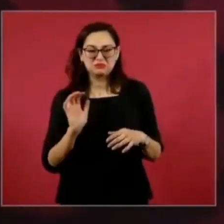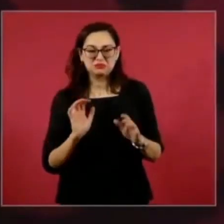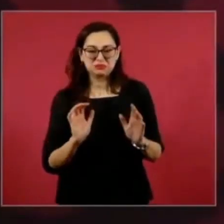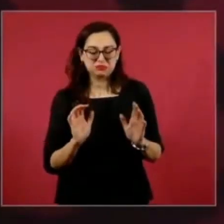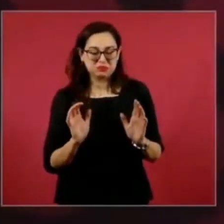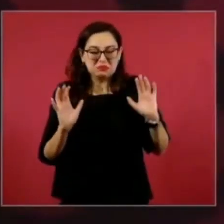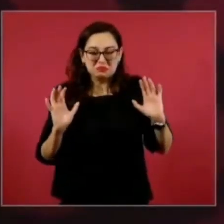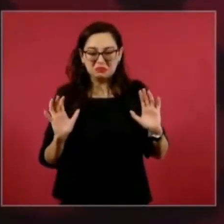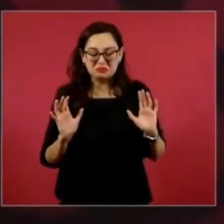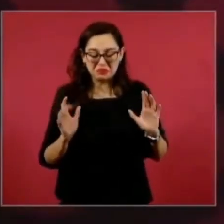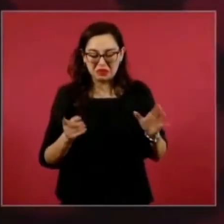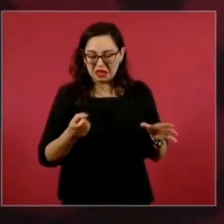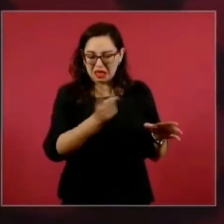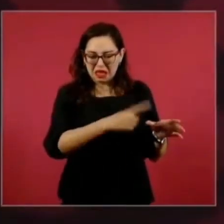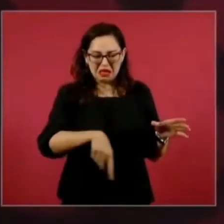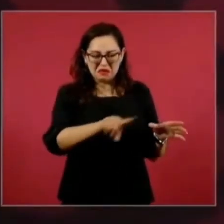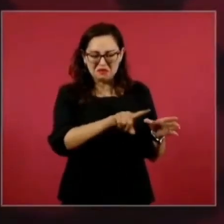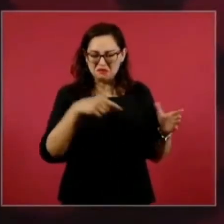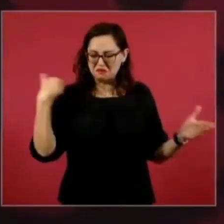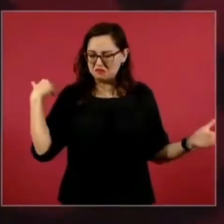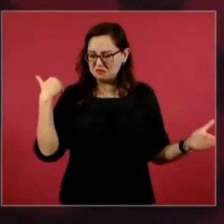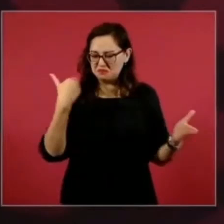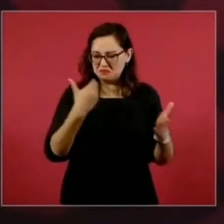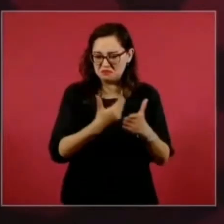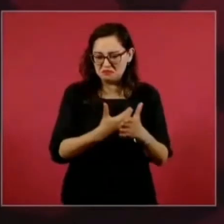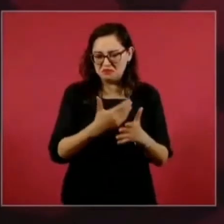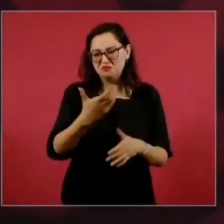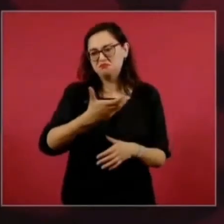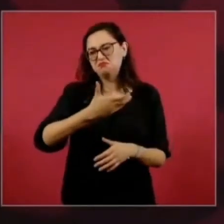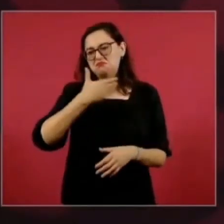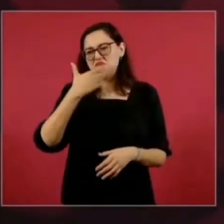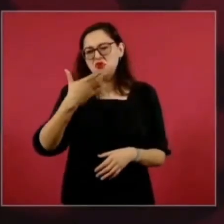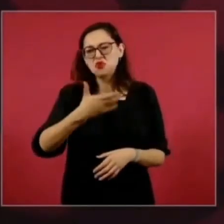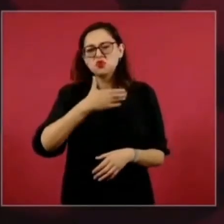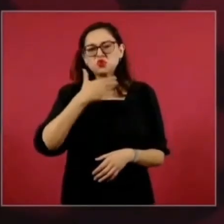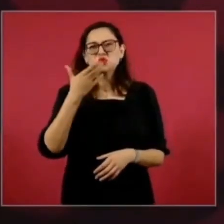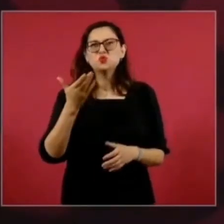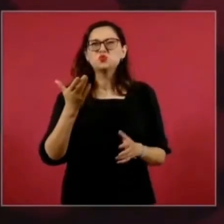parecido gente, con todo respeto,